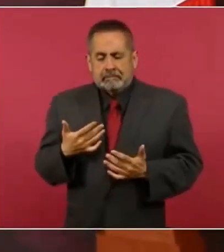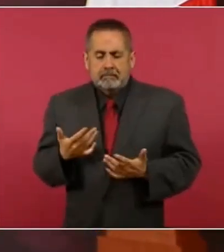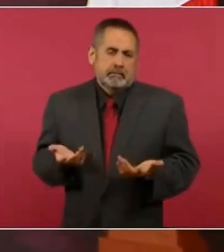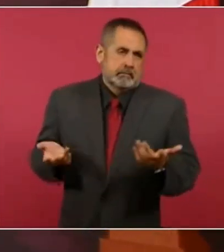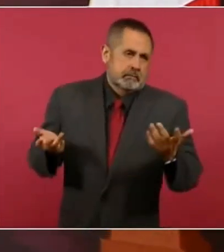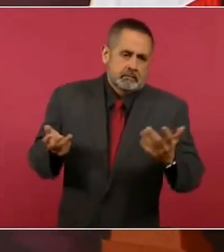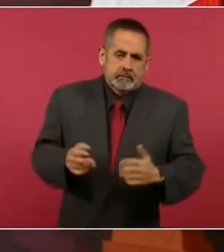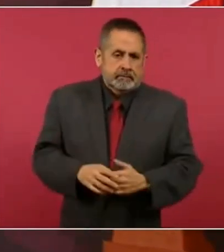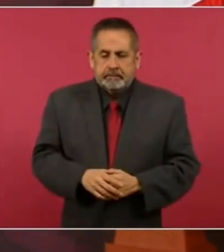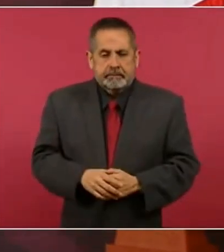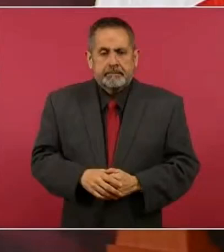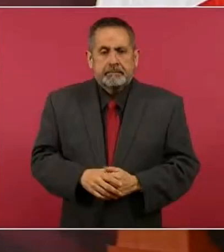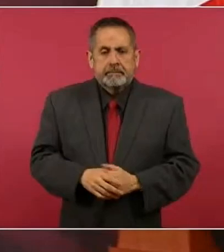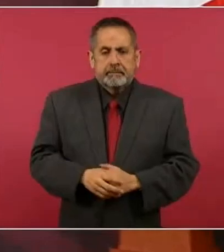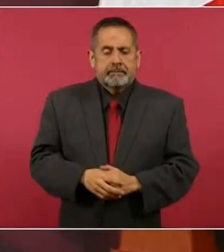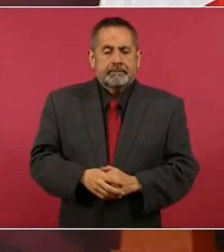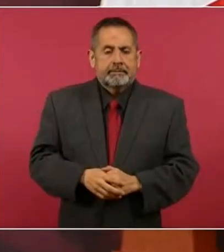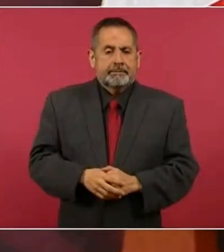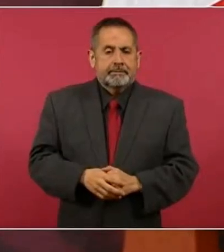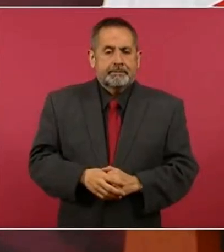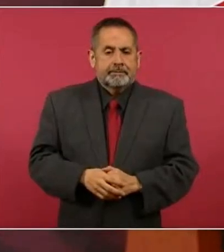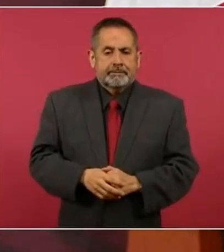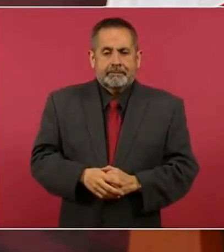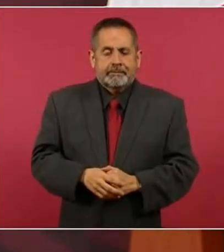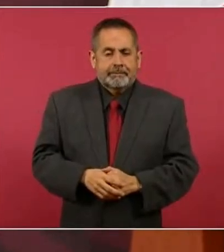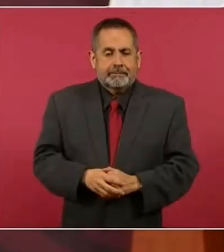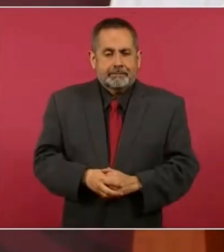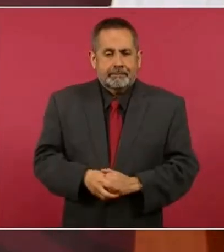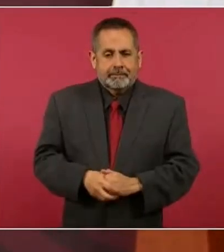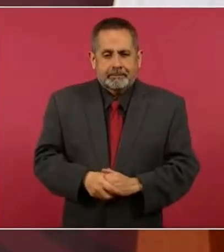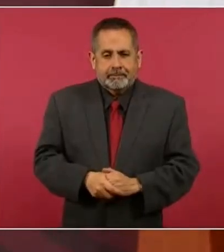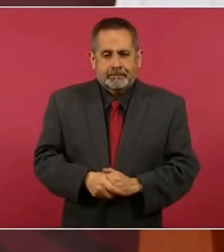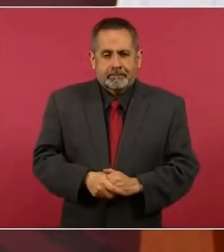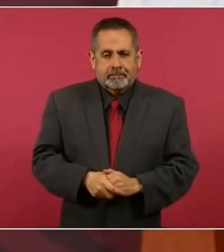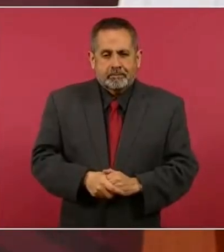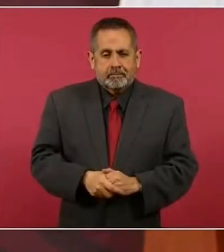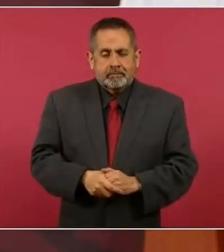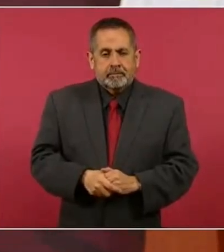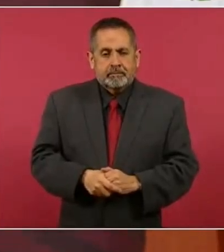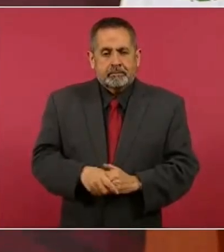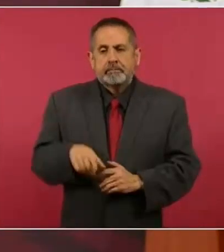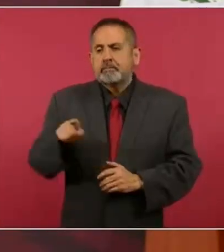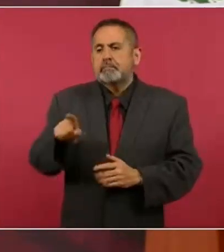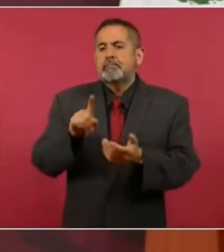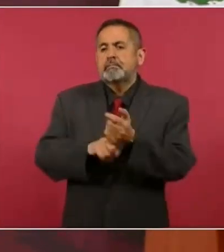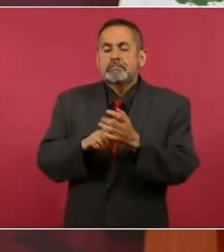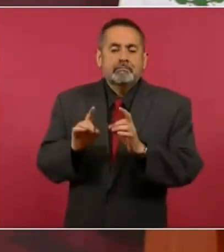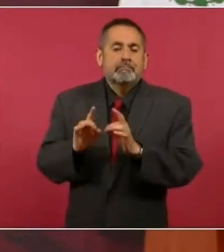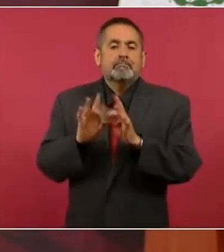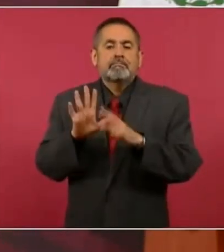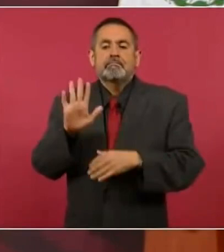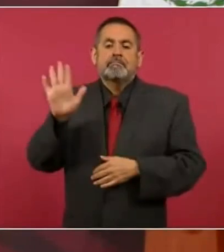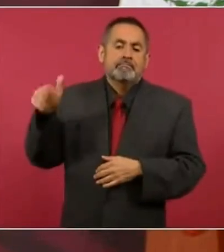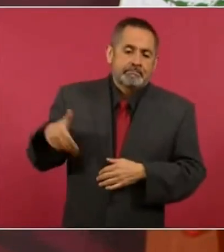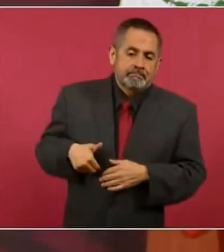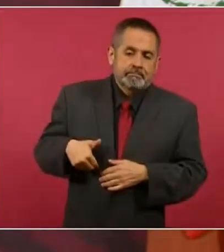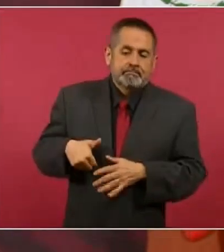pueden haber accidentes,